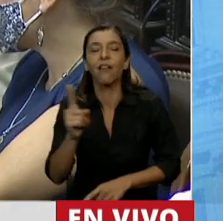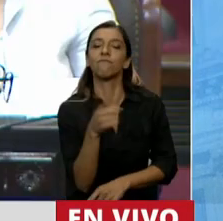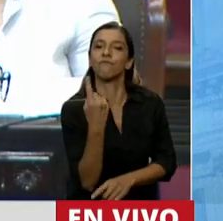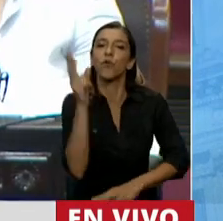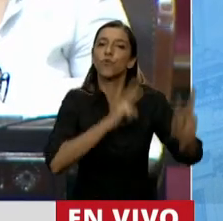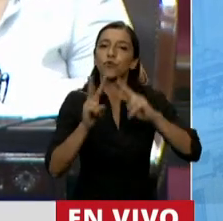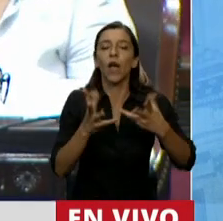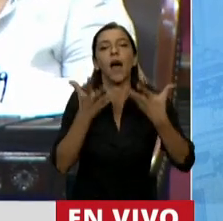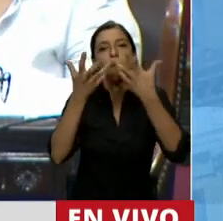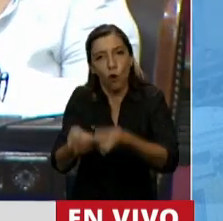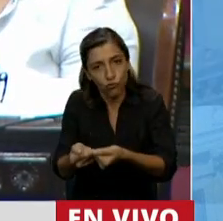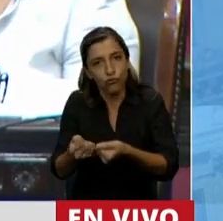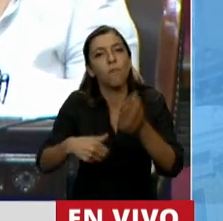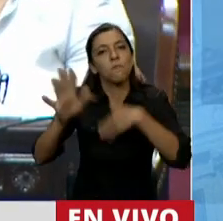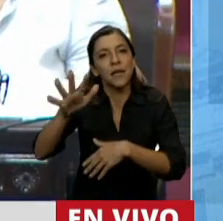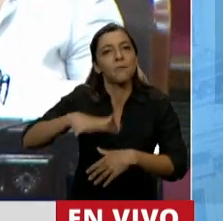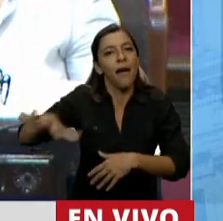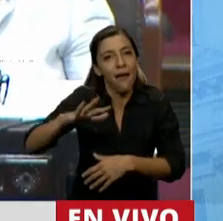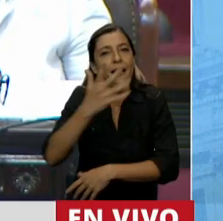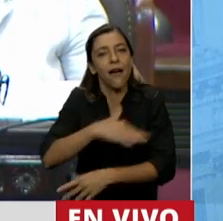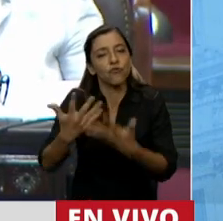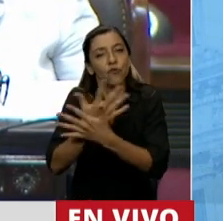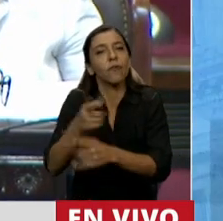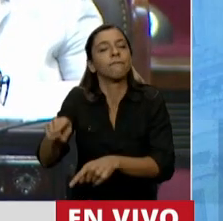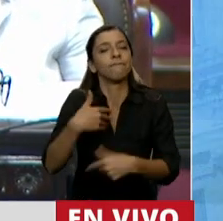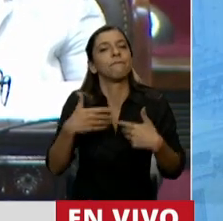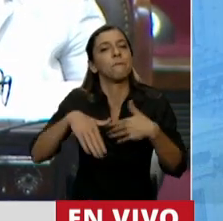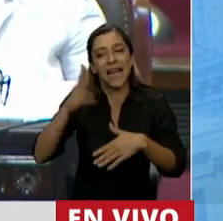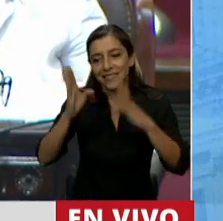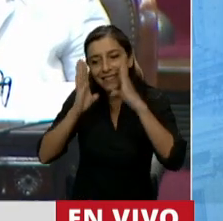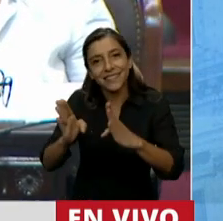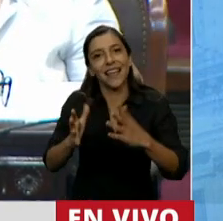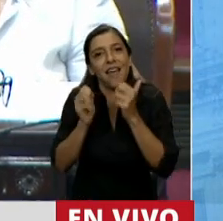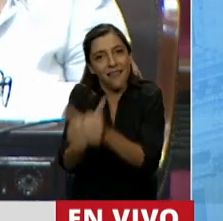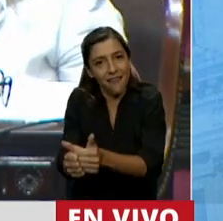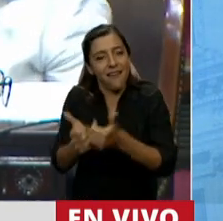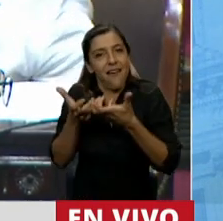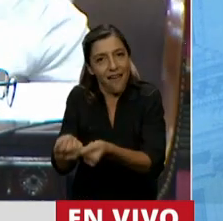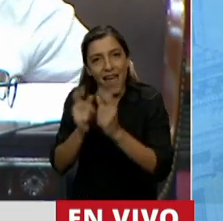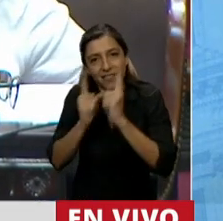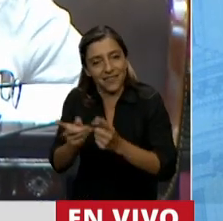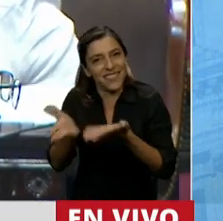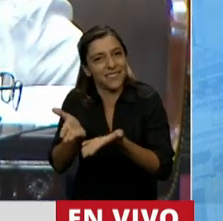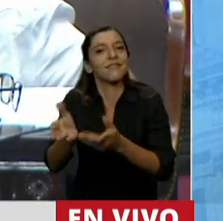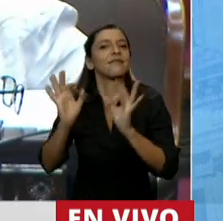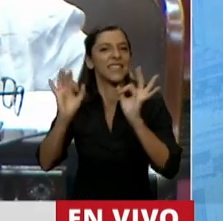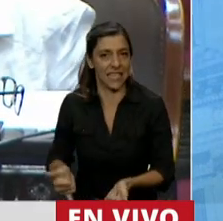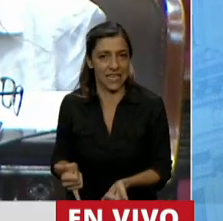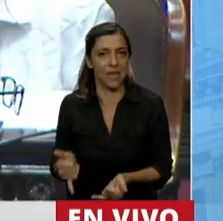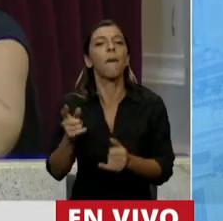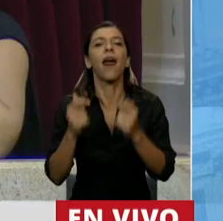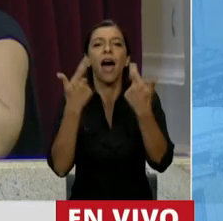a las de menos recursos es la prevención y la asistencia. En esa situación, para que se valorice la